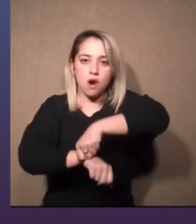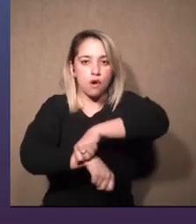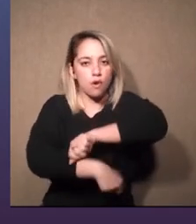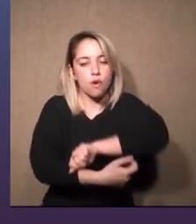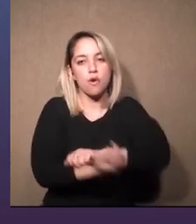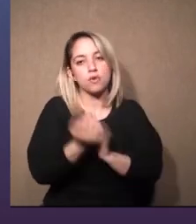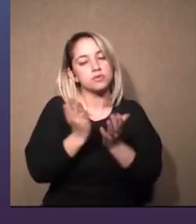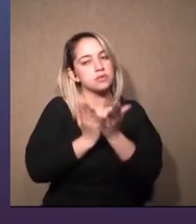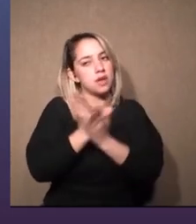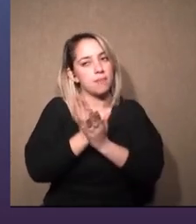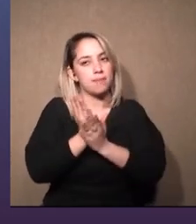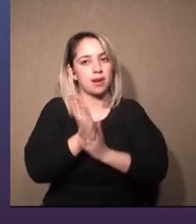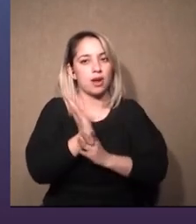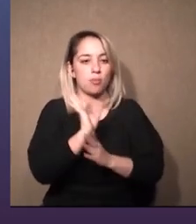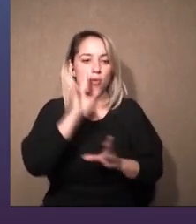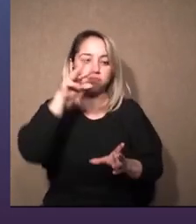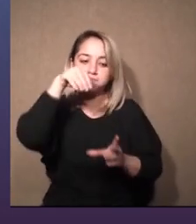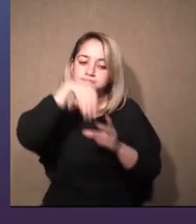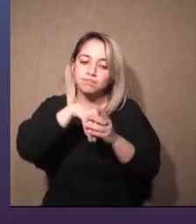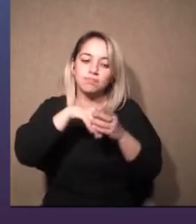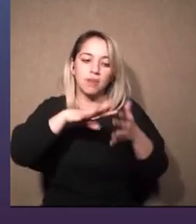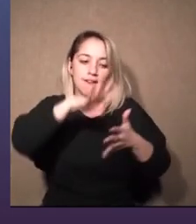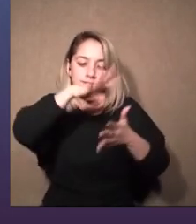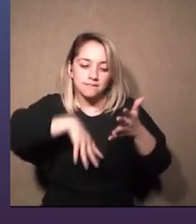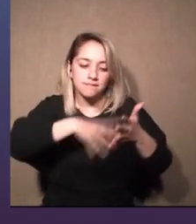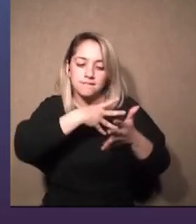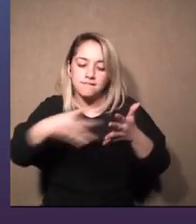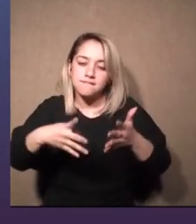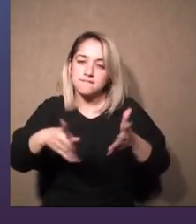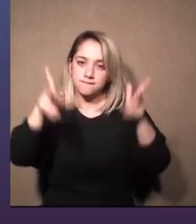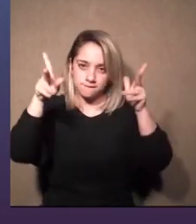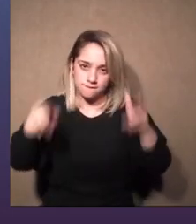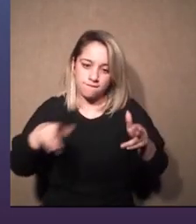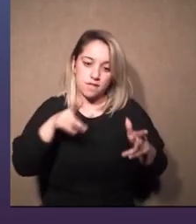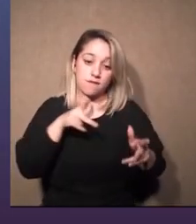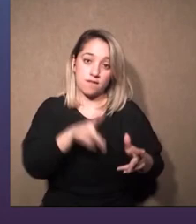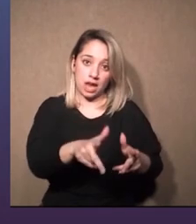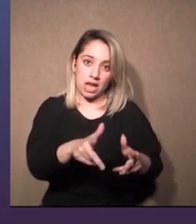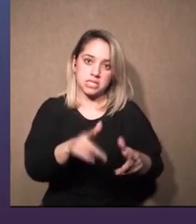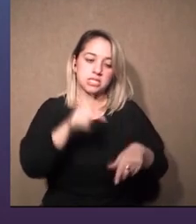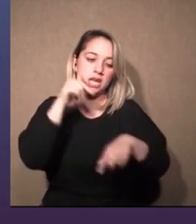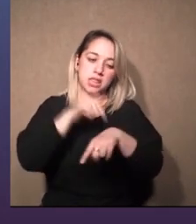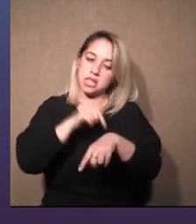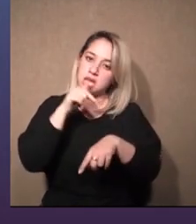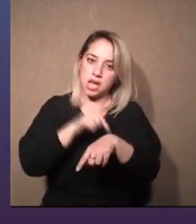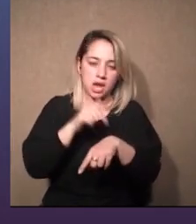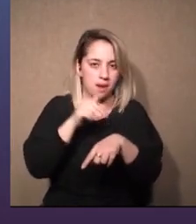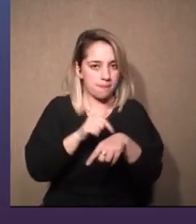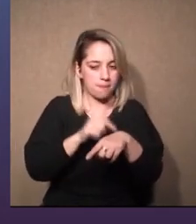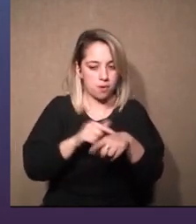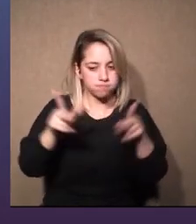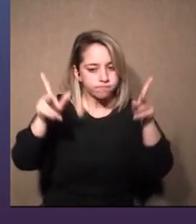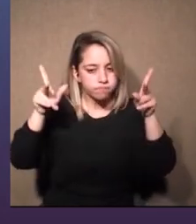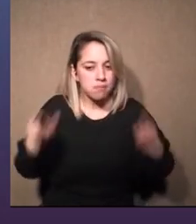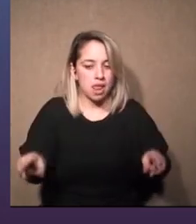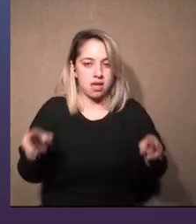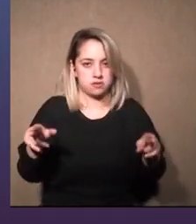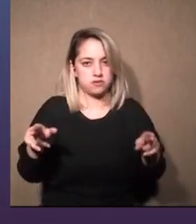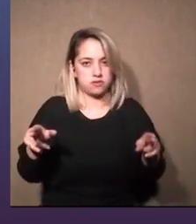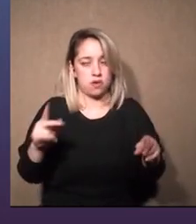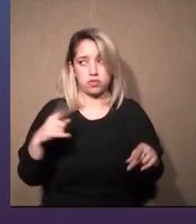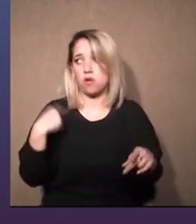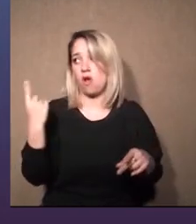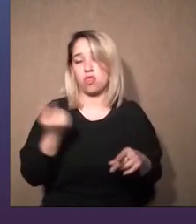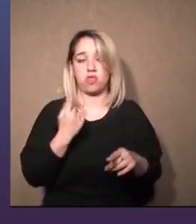del cronograma y todo eso que no deja dormir Amparo los tiempos que nombró que dijo Andrea también que todos mis